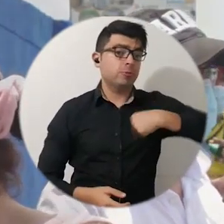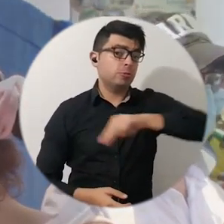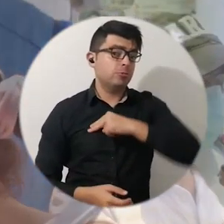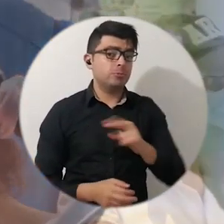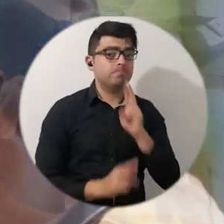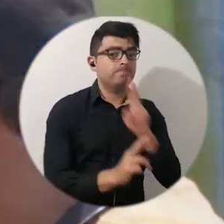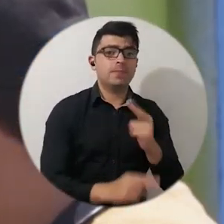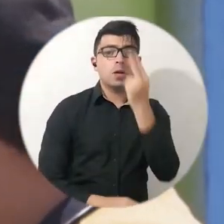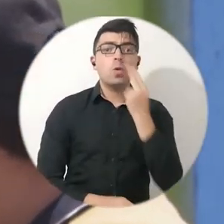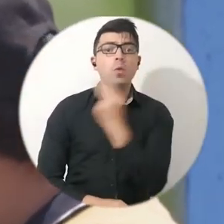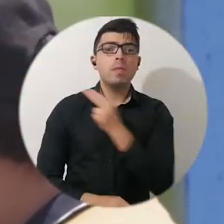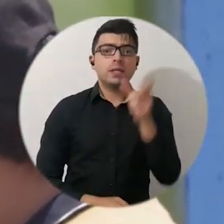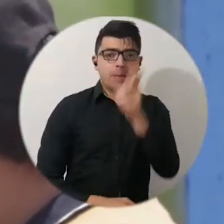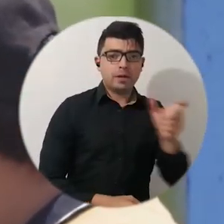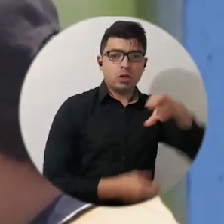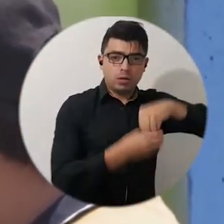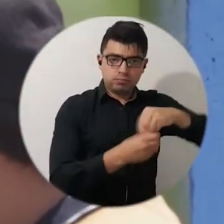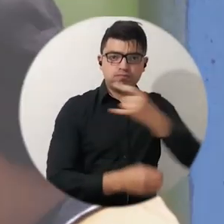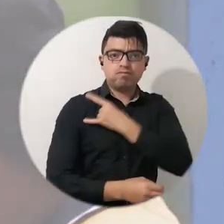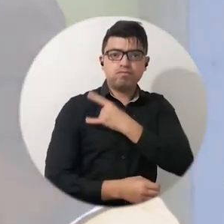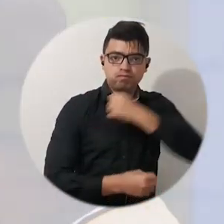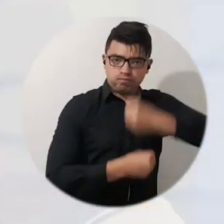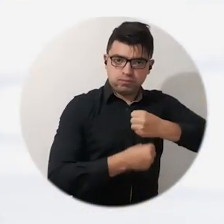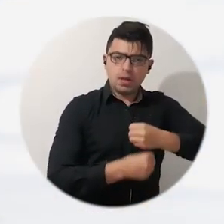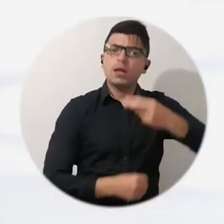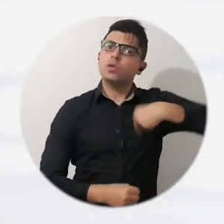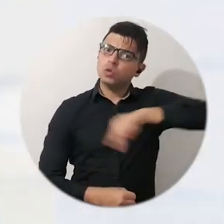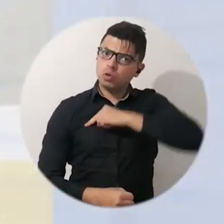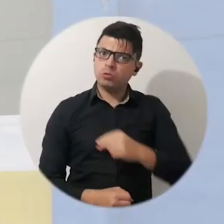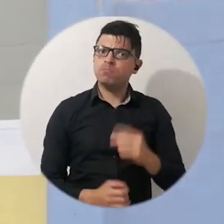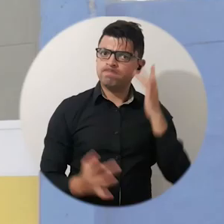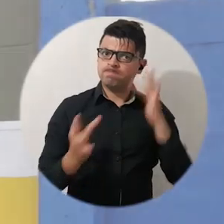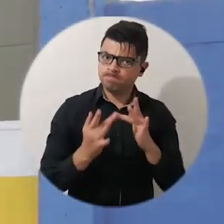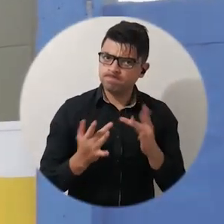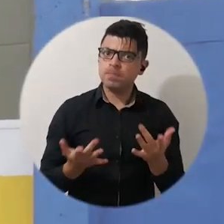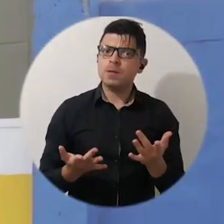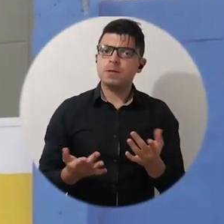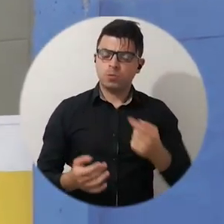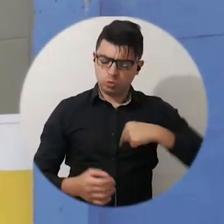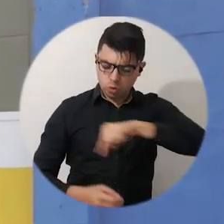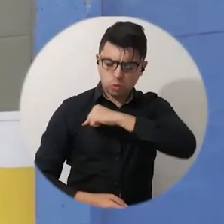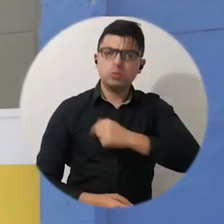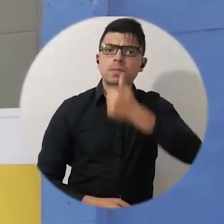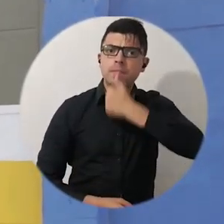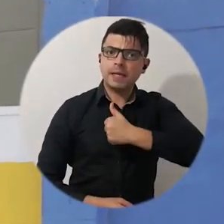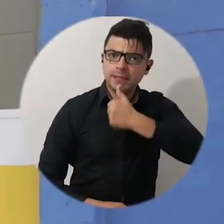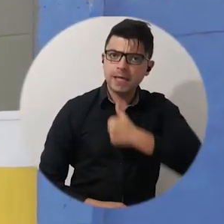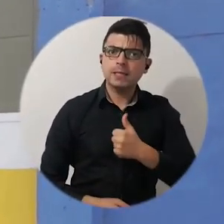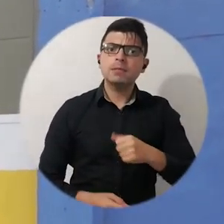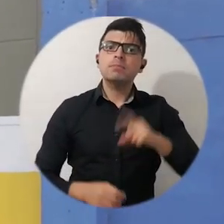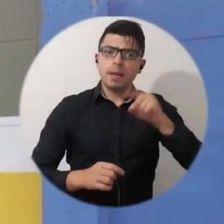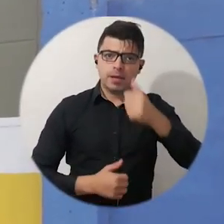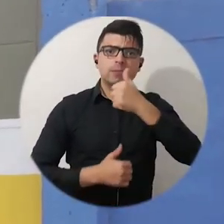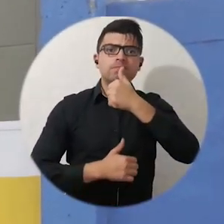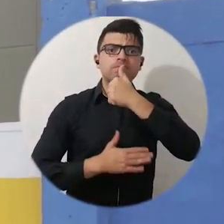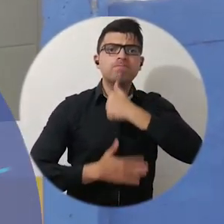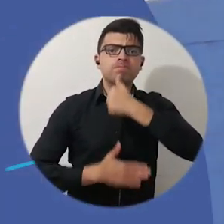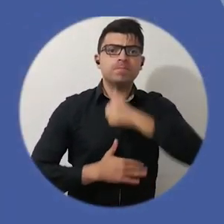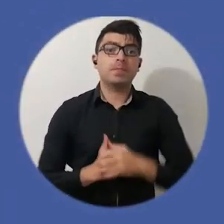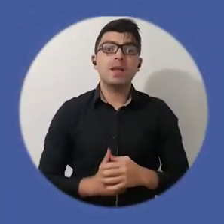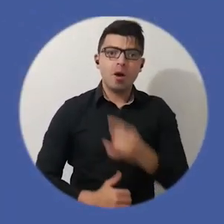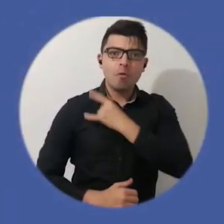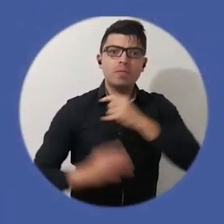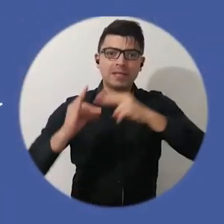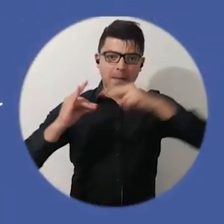Nosotros les respondemos que es el compromiso de nosotros los funcionarios. Entonces, seamos coherentes, tengamos paciencia y seamos